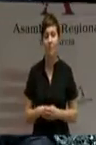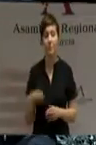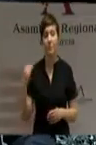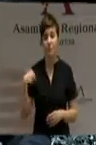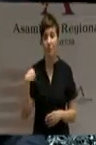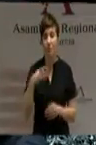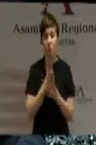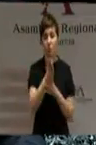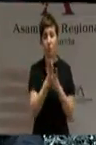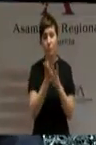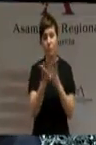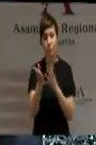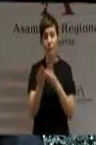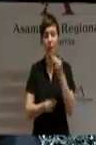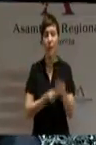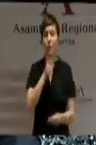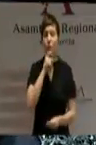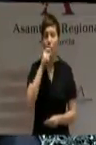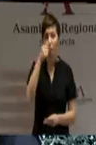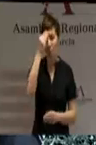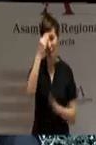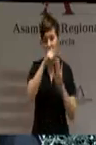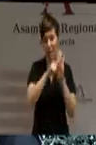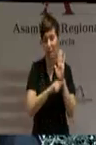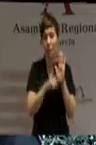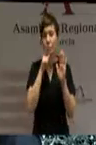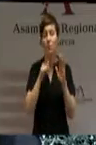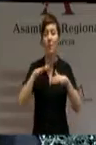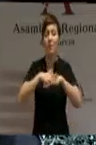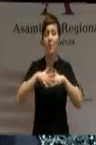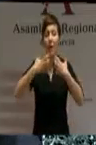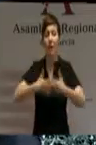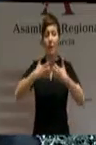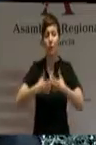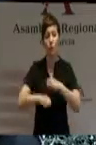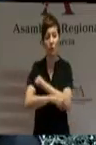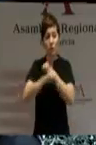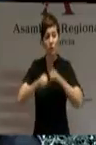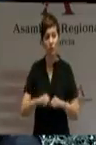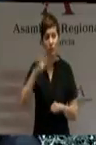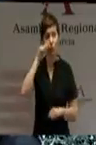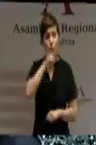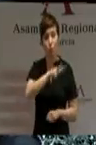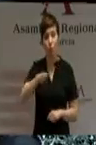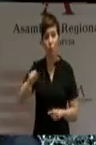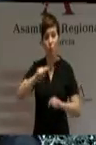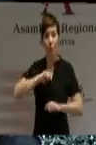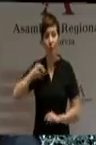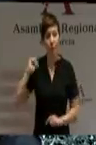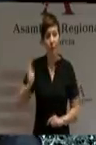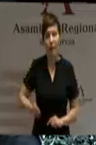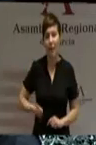permitirán reforzar y revitalizar el tejido industrial, fortalecer el turismo como generador de riqueza y de empleo,